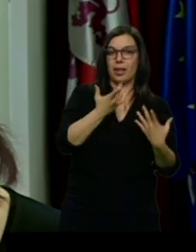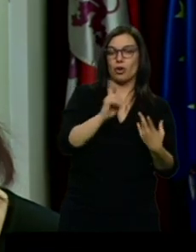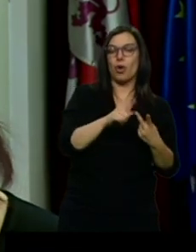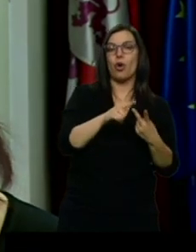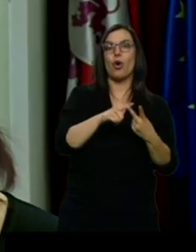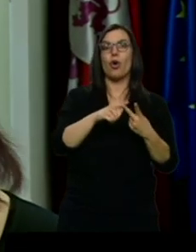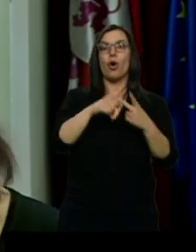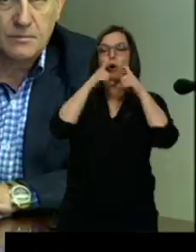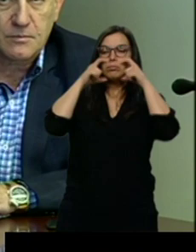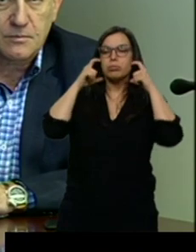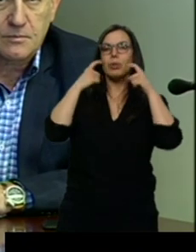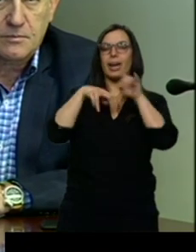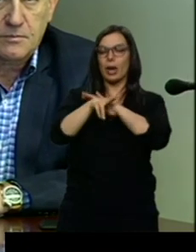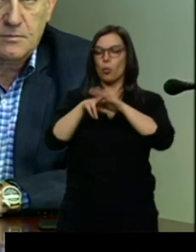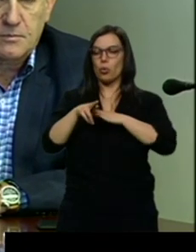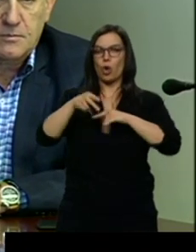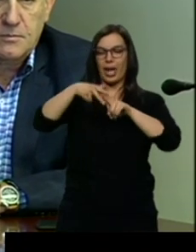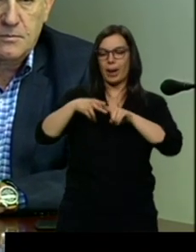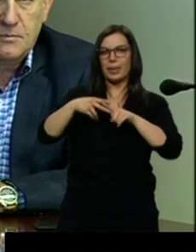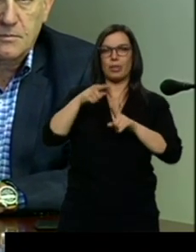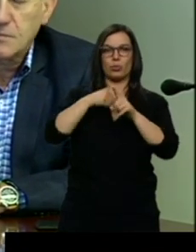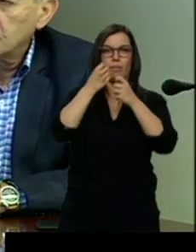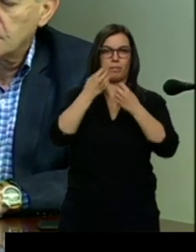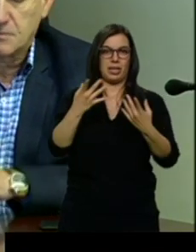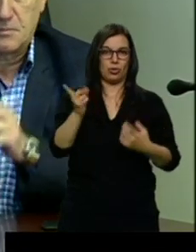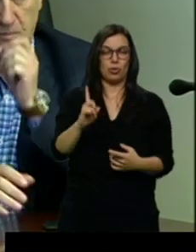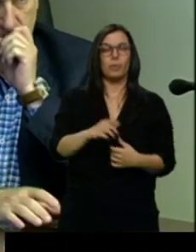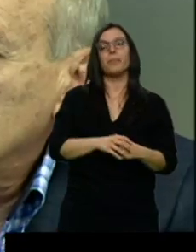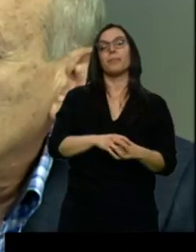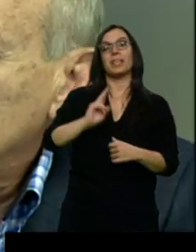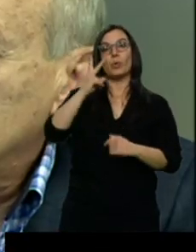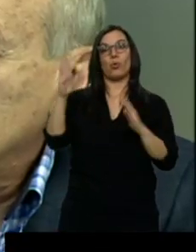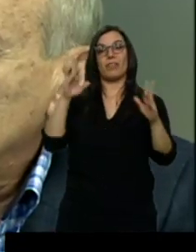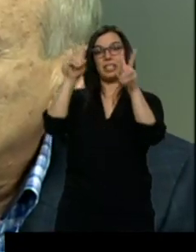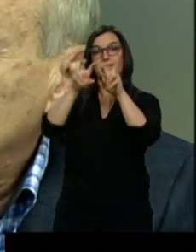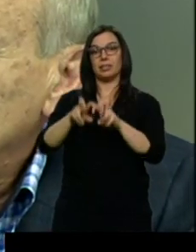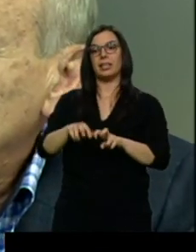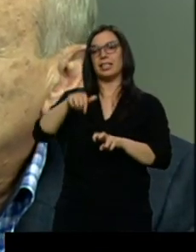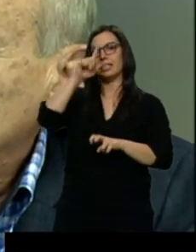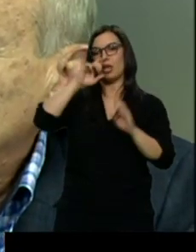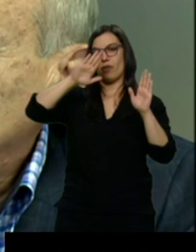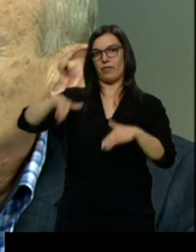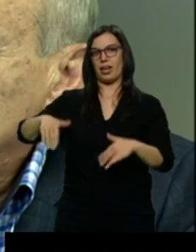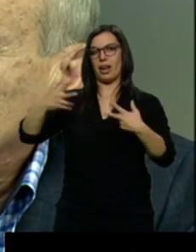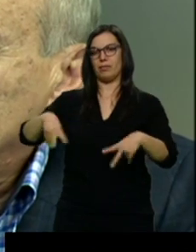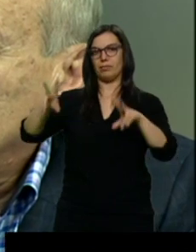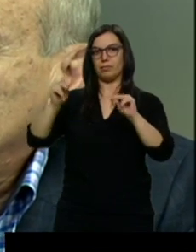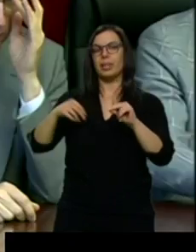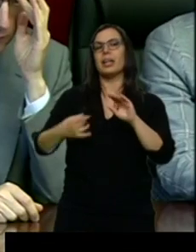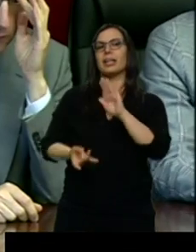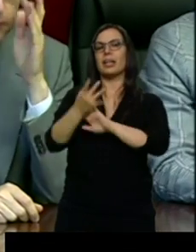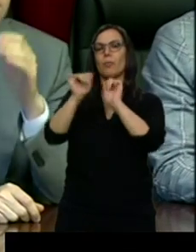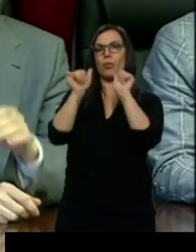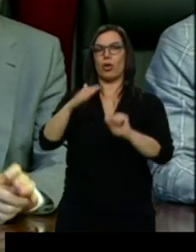se propician para la prevención. La segunda fase de InovSafeCare concluirá a finales de este año con la creación de un modelo propio y la tercera finalizará en 2020